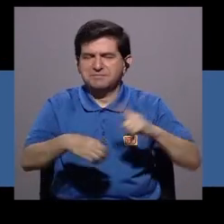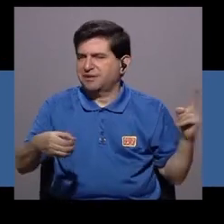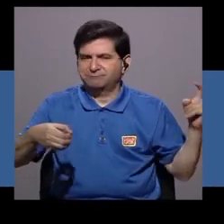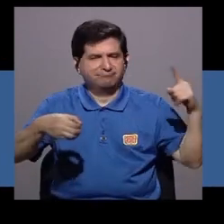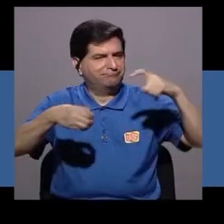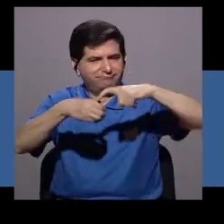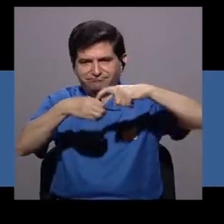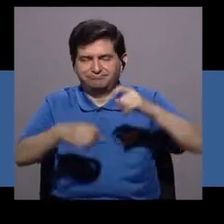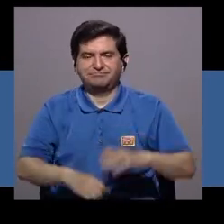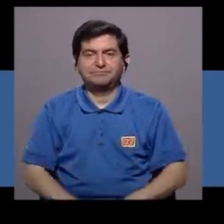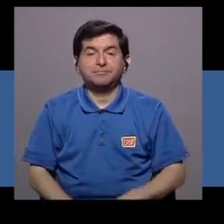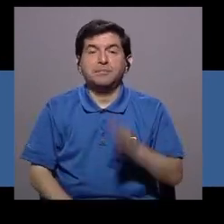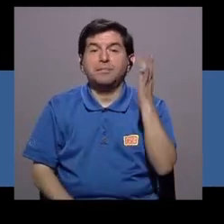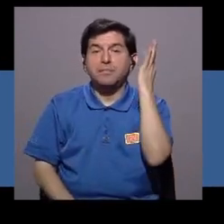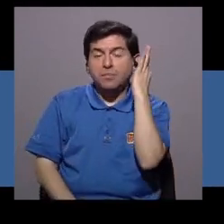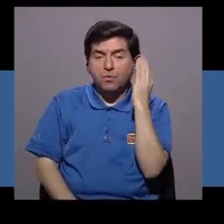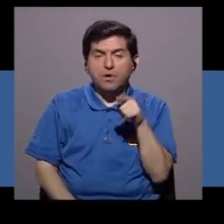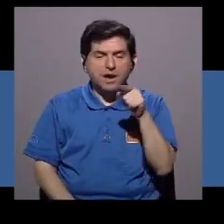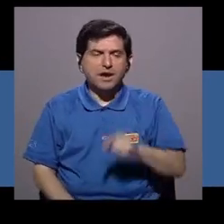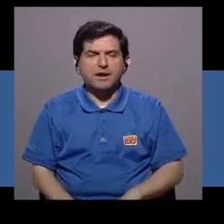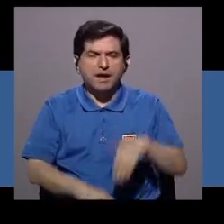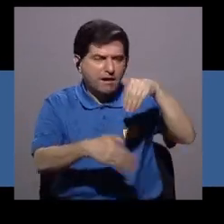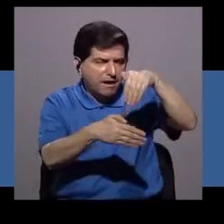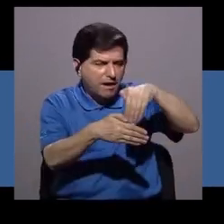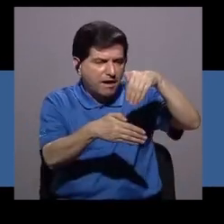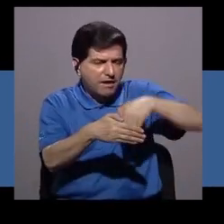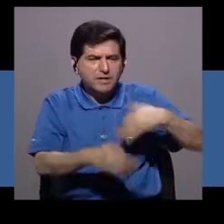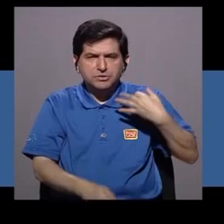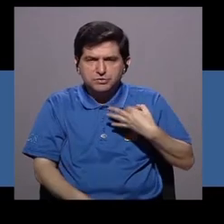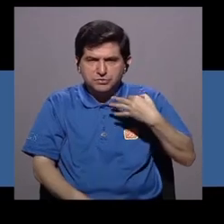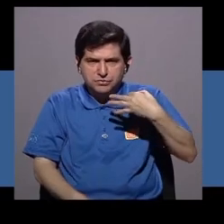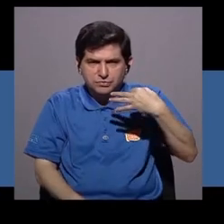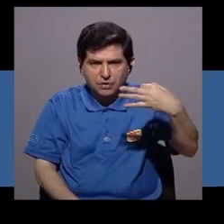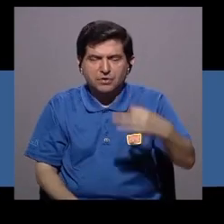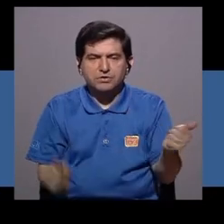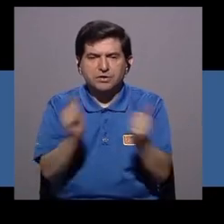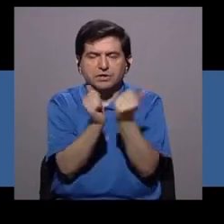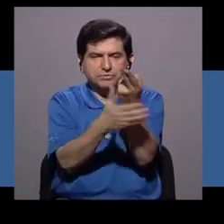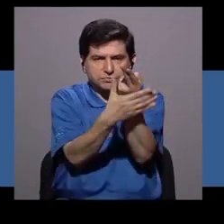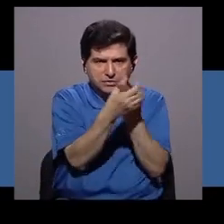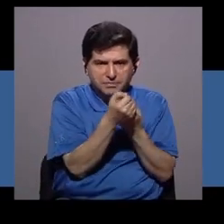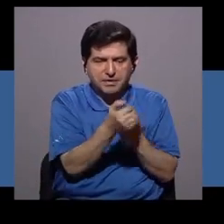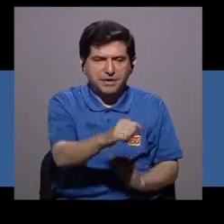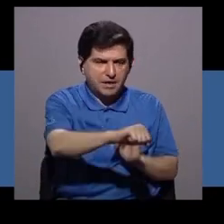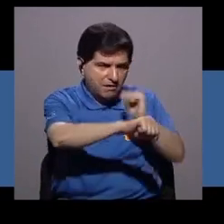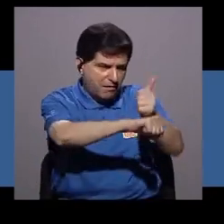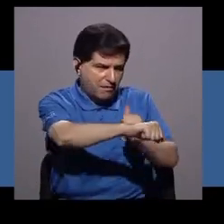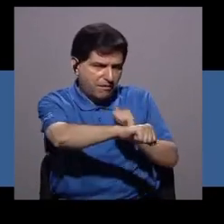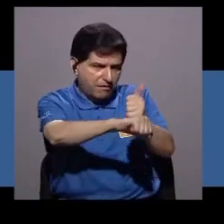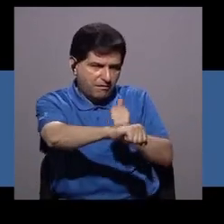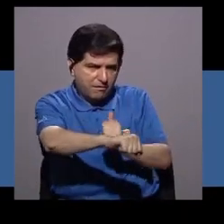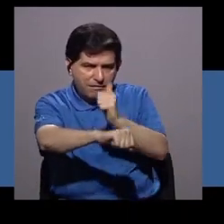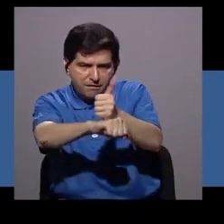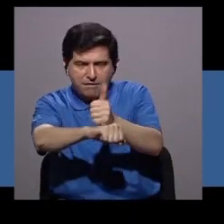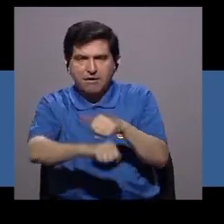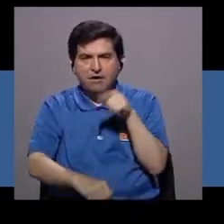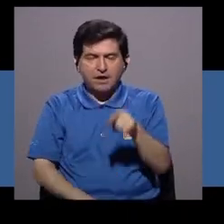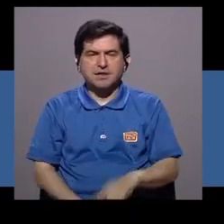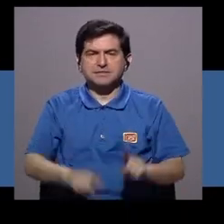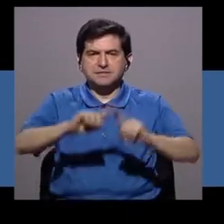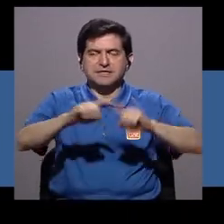infertilidad. Entonces, la mujer va haciendo un registro diario con su pareja, y va creando todas